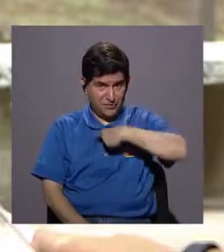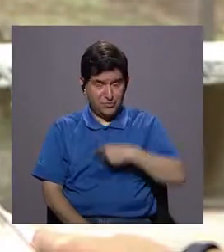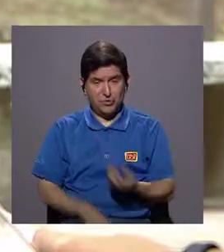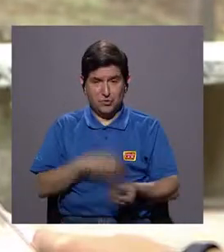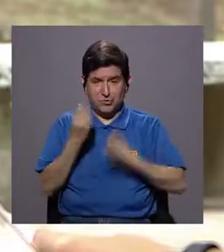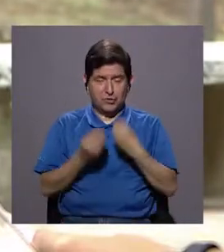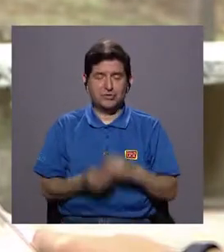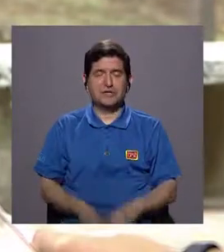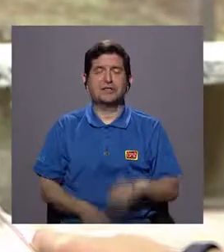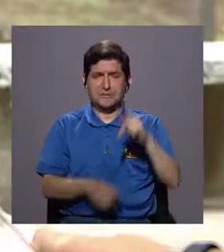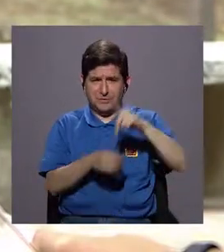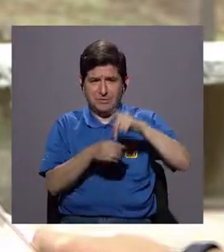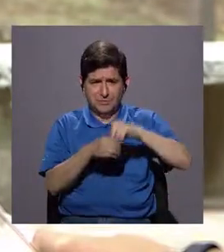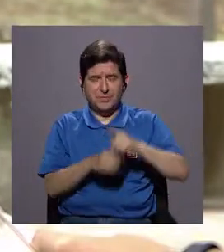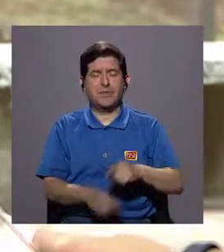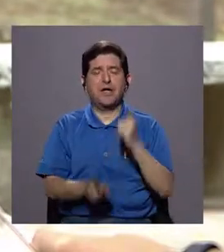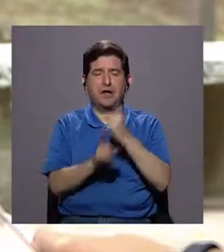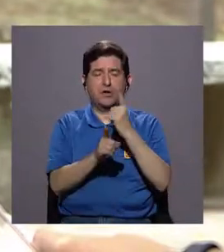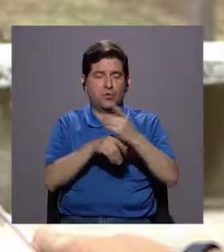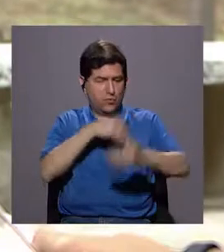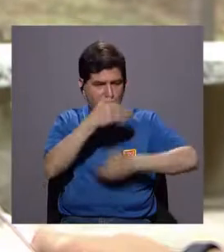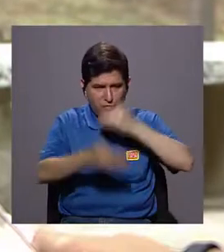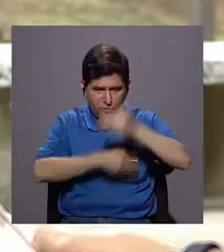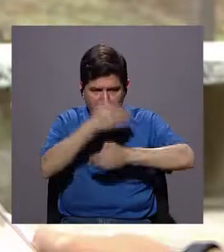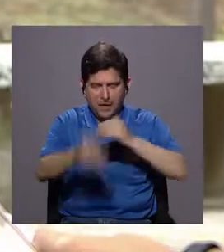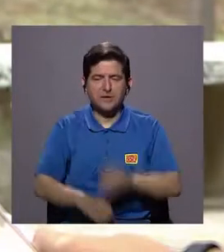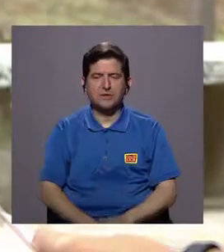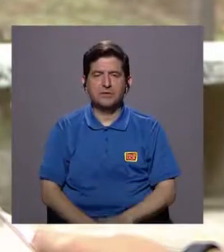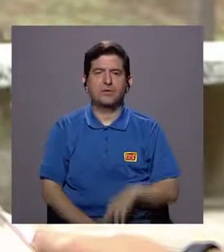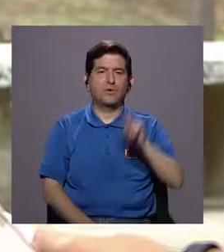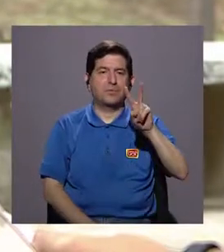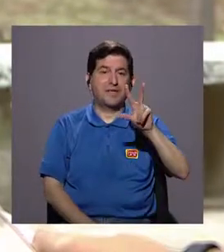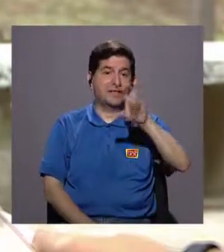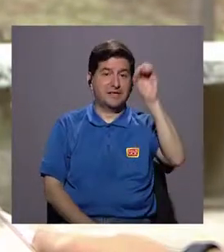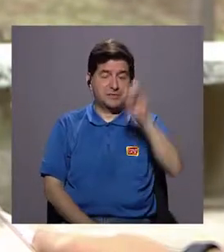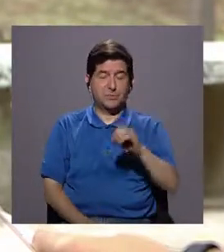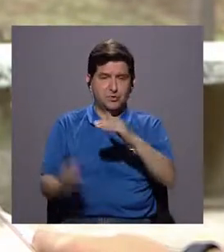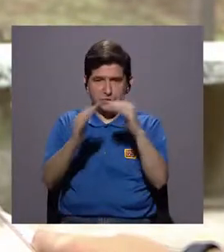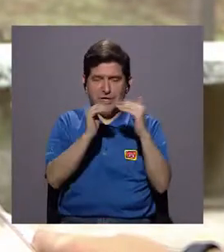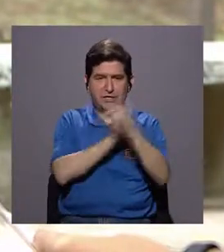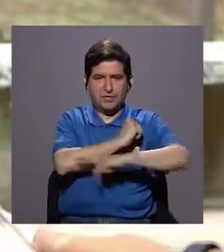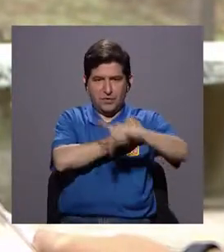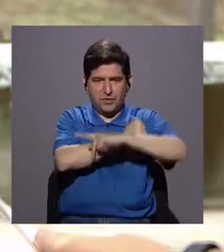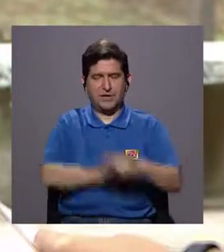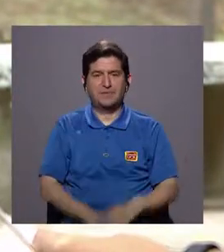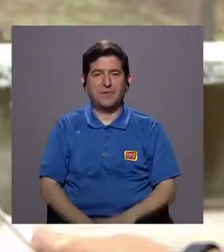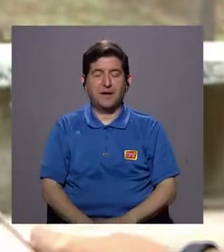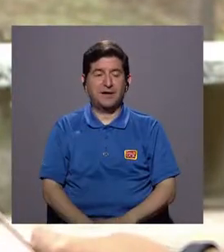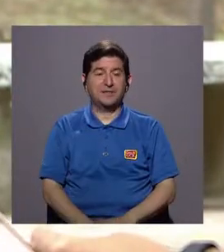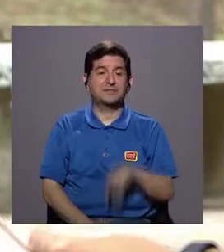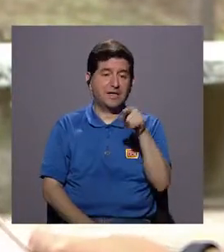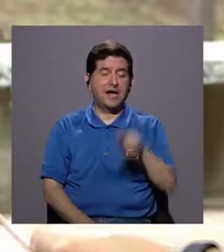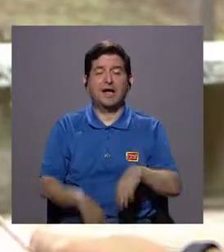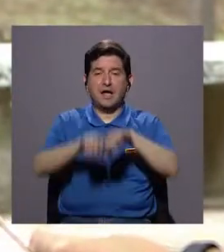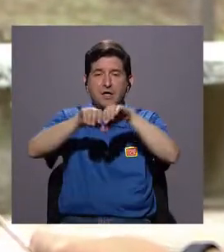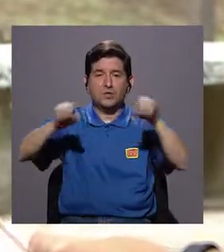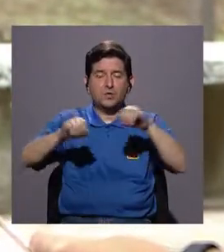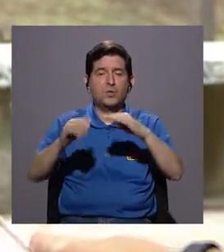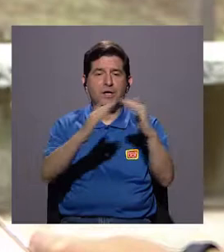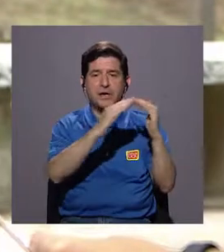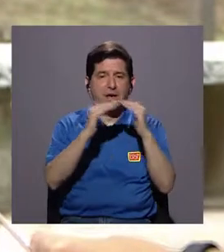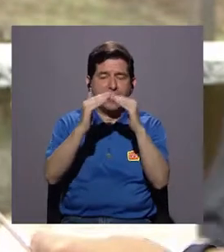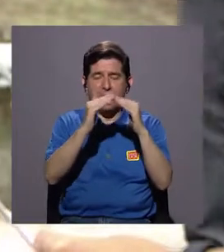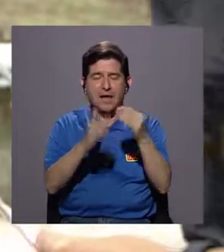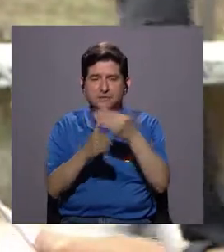lo que tenemos que hacer es involucrarnos en su adecuada gestión. El 23% de la población de este país se abastece por acueductos comunales,